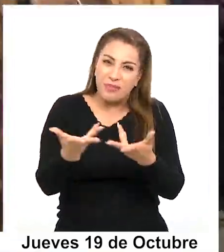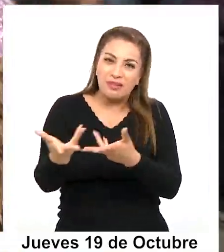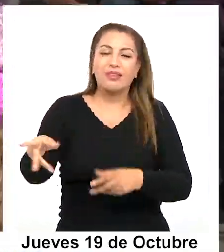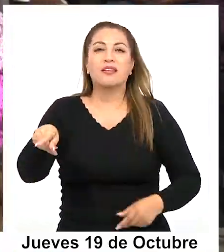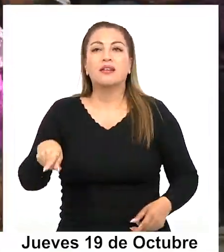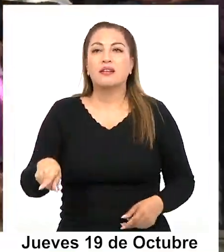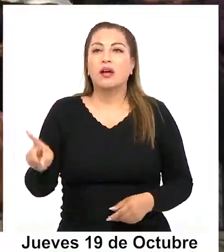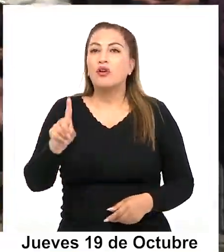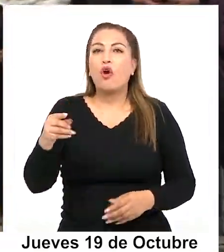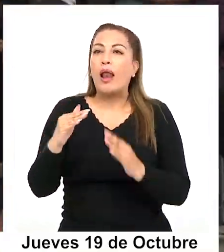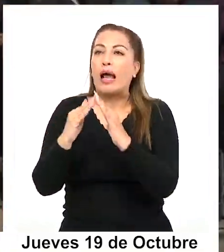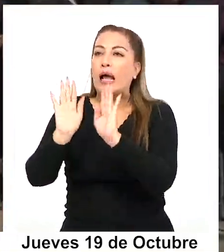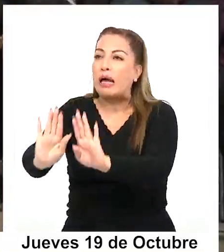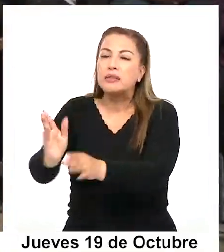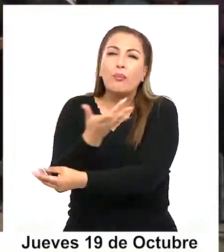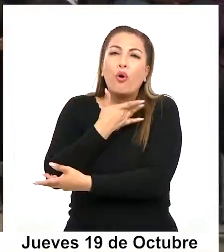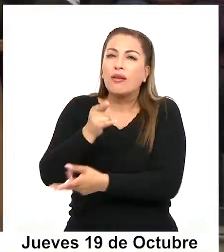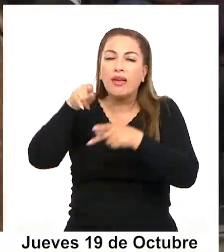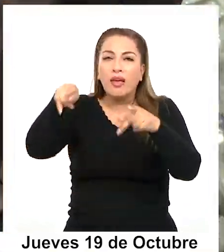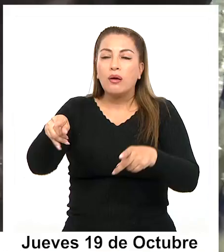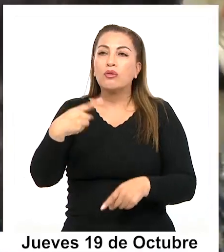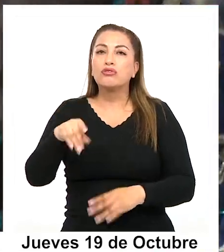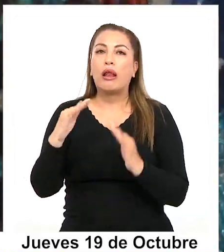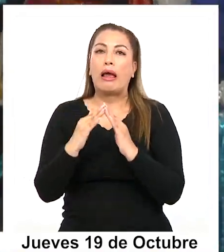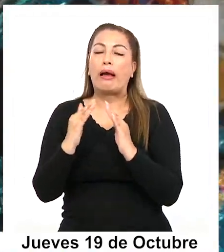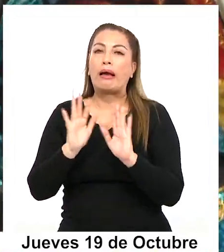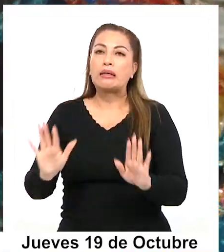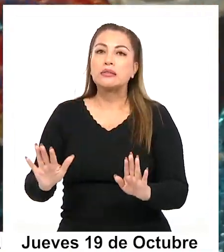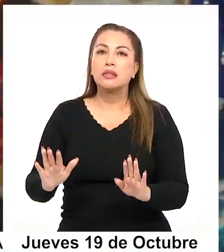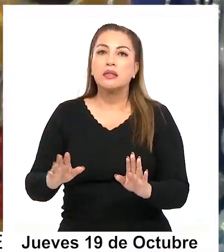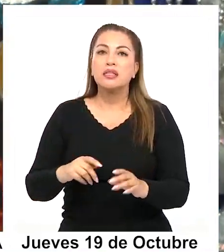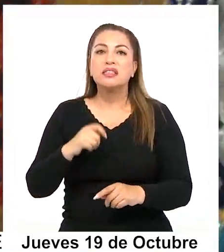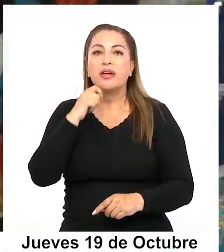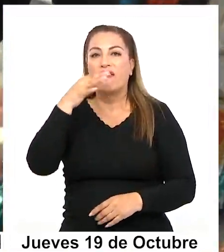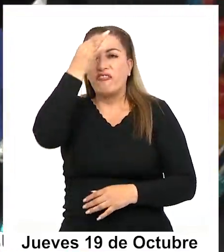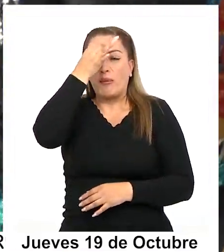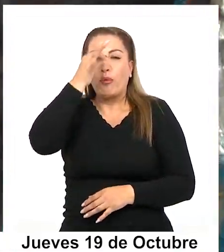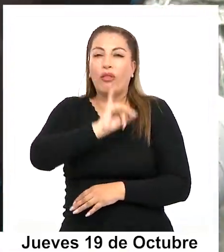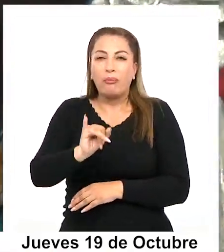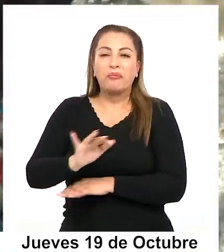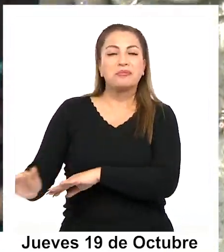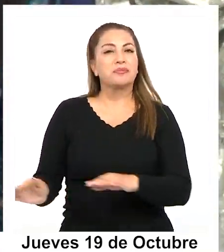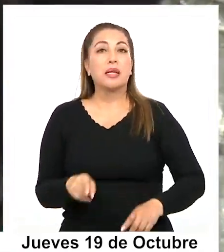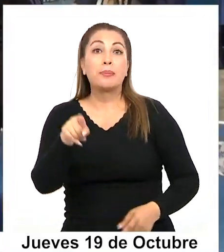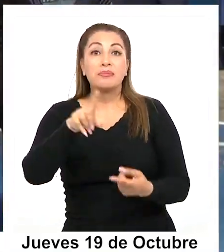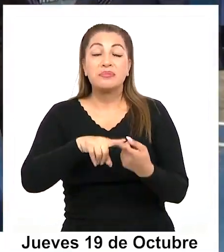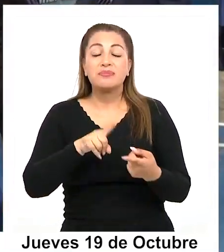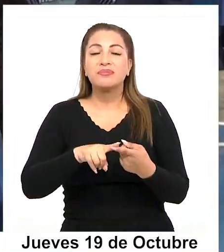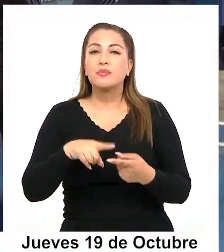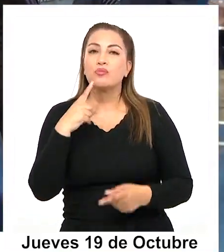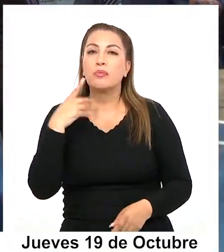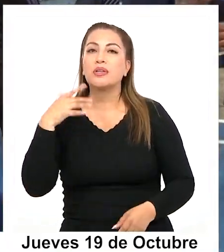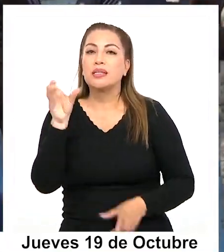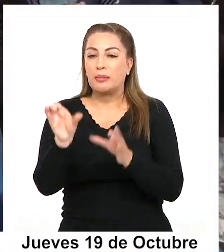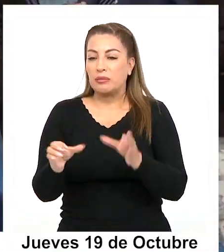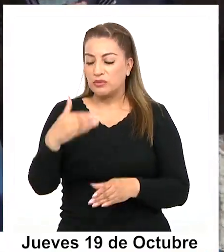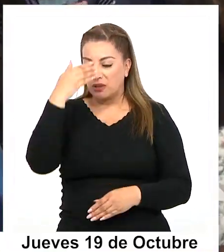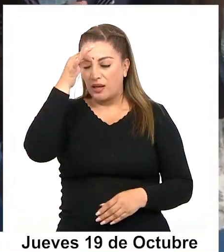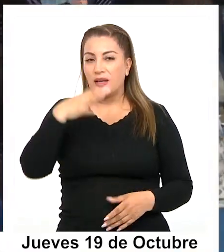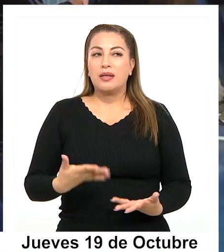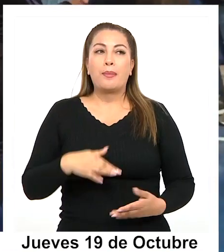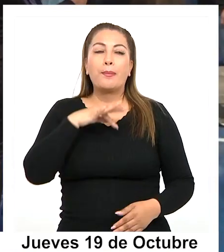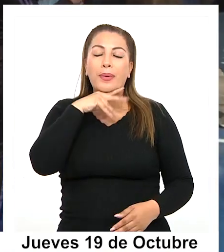dije yo, no te puedes quedar en la casa porque cuando uno se queda en la casa vienen todos los achaques. Participar es muy importante para nosotras las personas mayores,